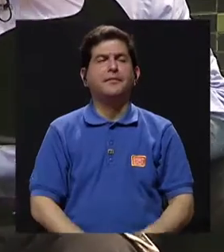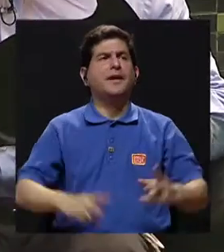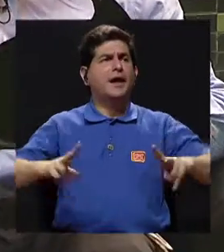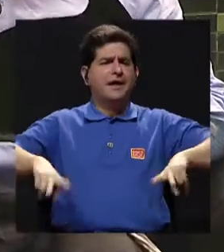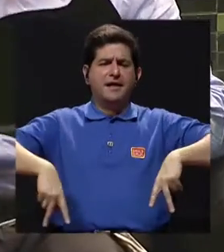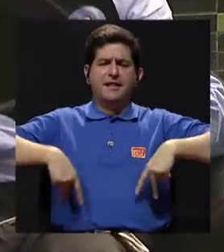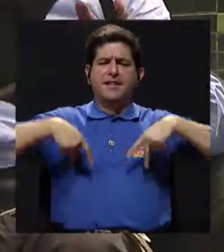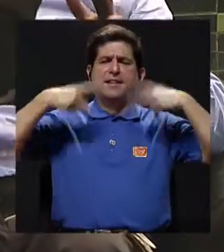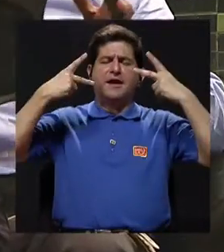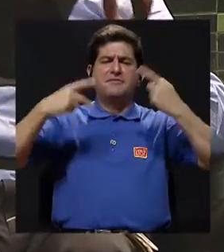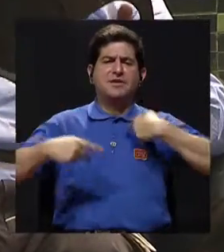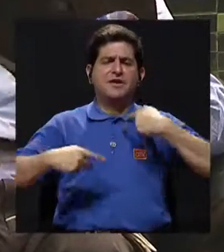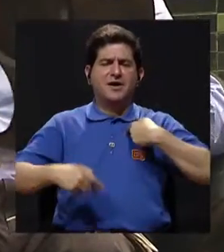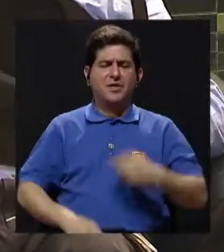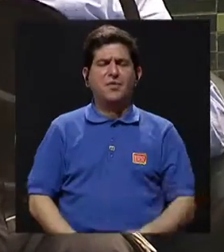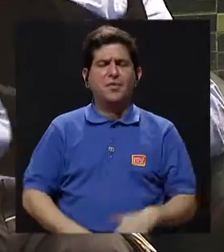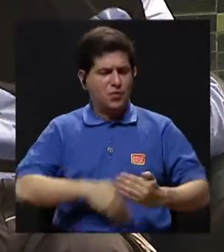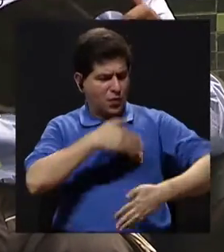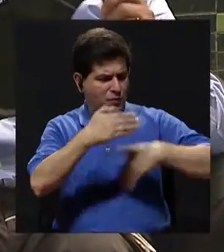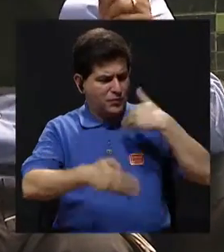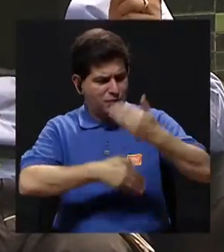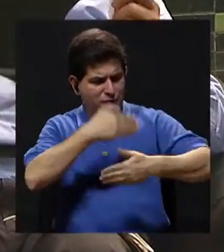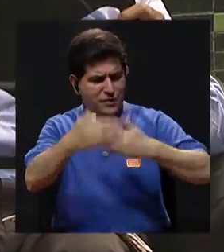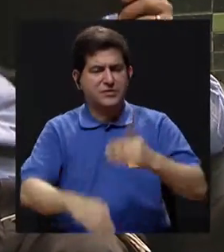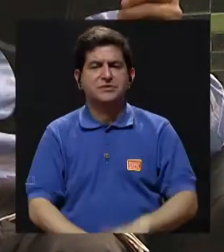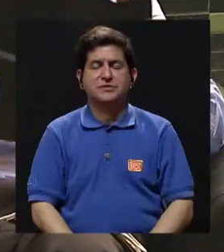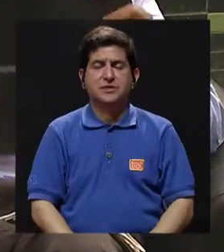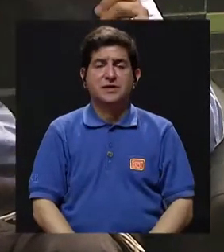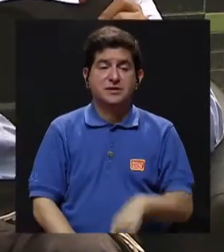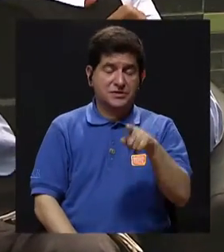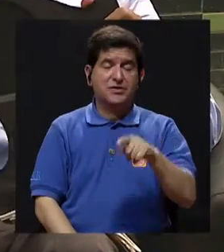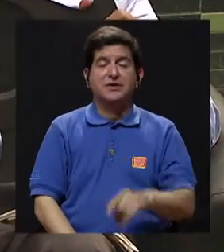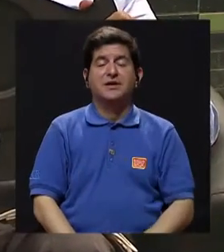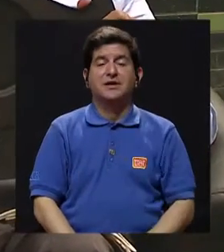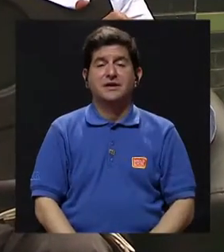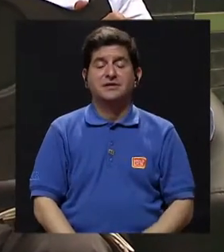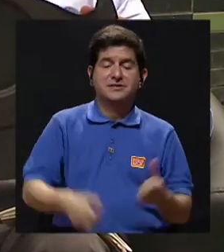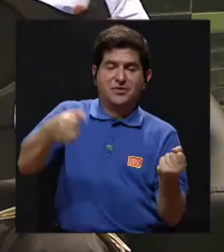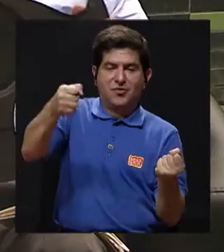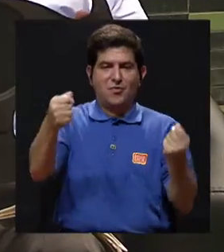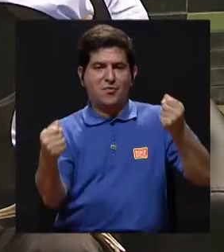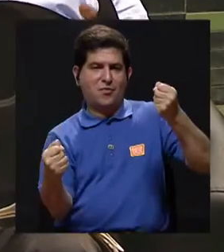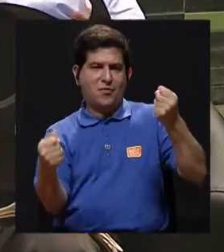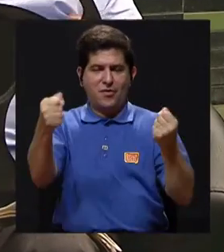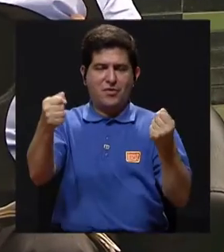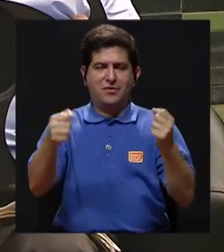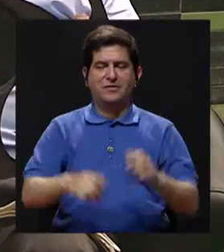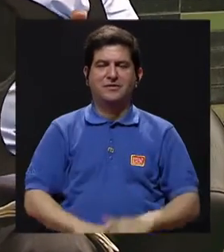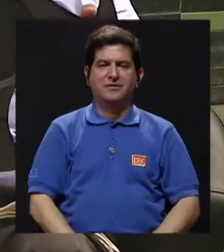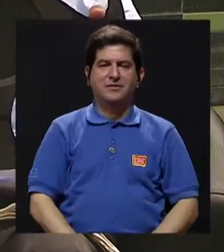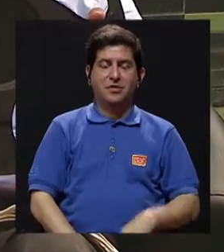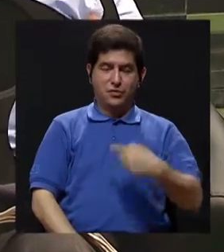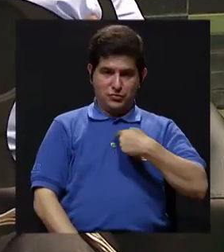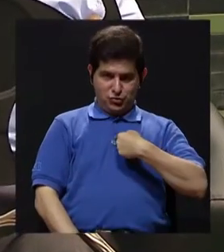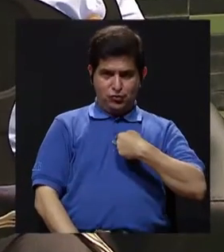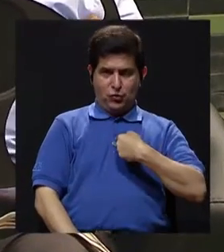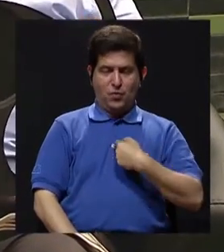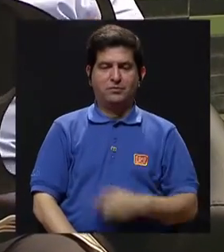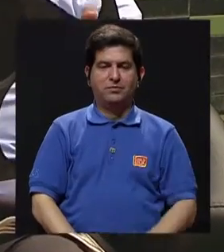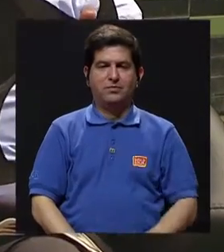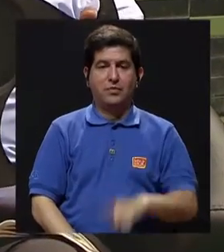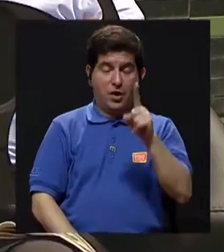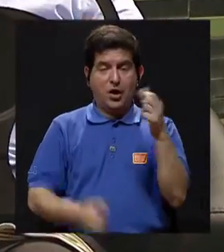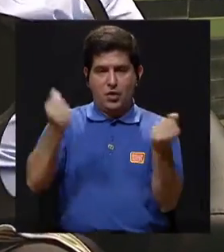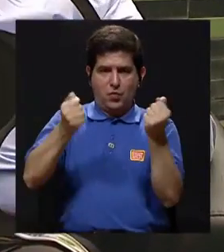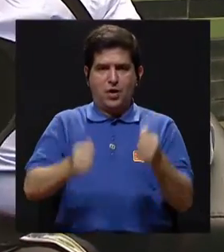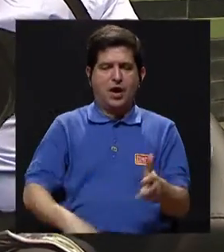La vida, uno se conduce por la vida y por eso uso el volante, la manivela, yo tengo que tener, cuando yo